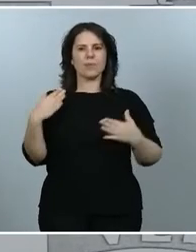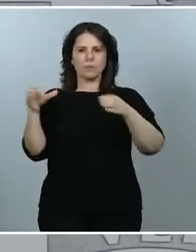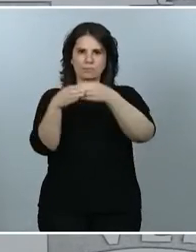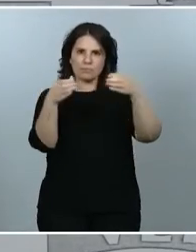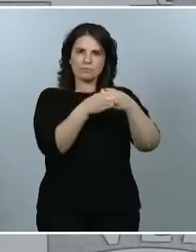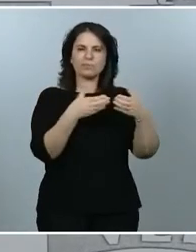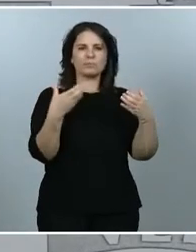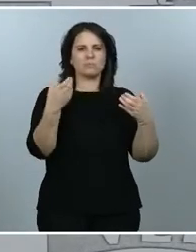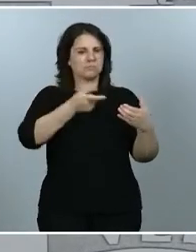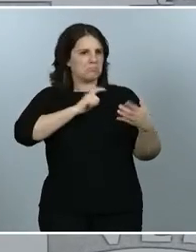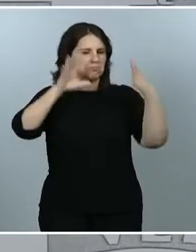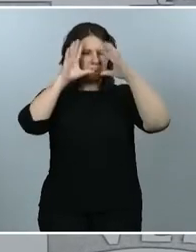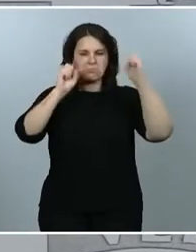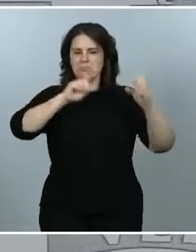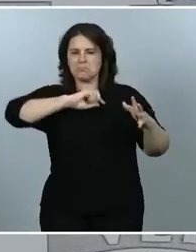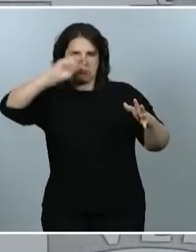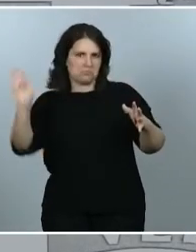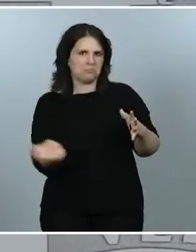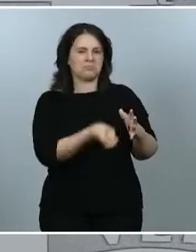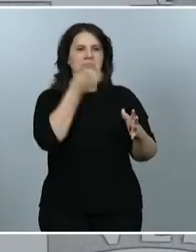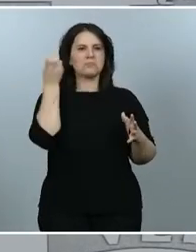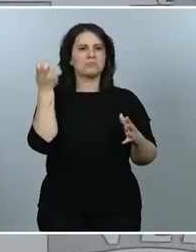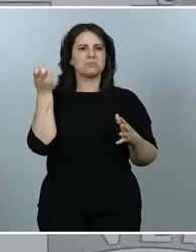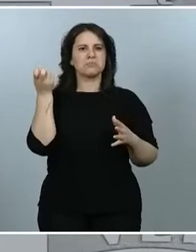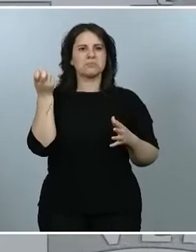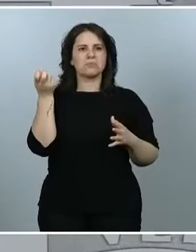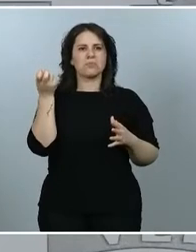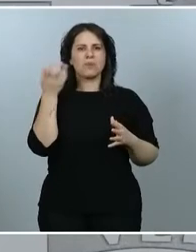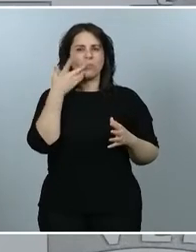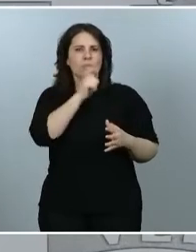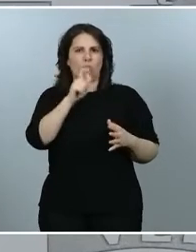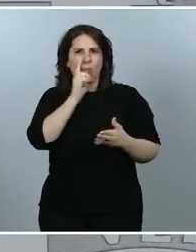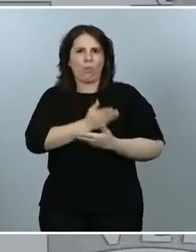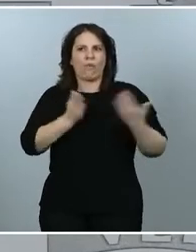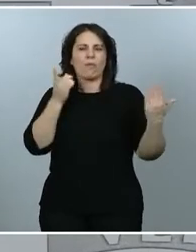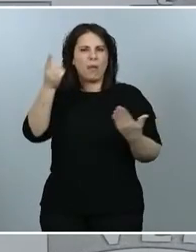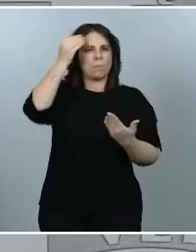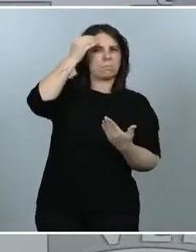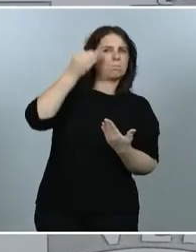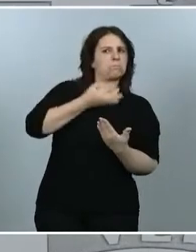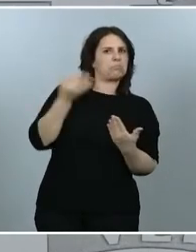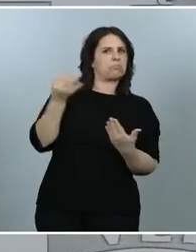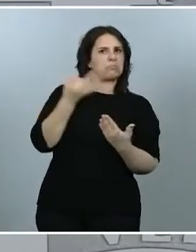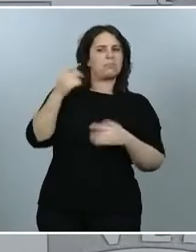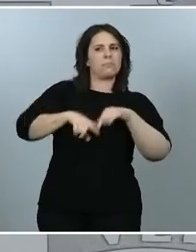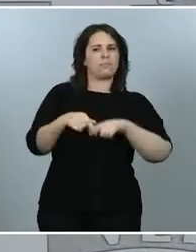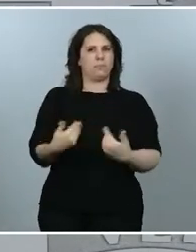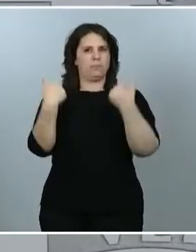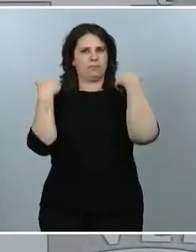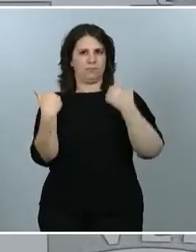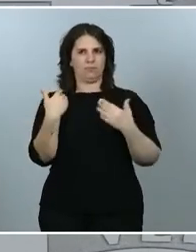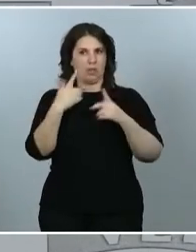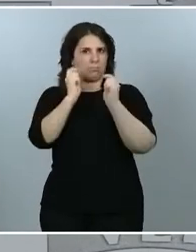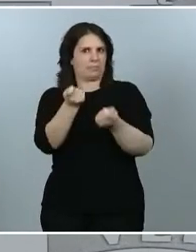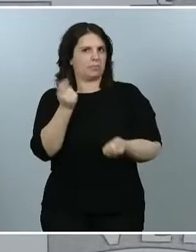con las personas de confianza que él considera oportunas en cada una de las responsabilidades. Quiero recordarle además que,